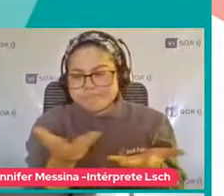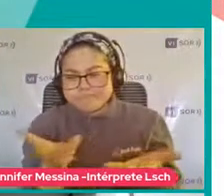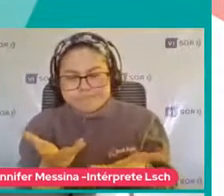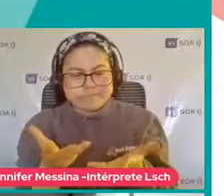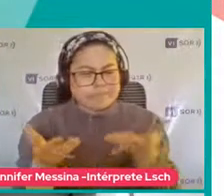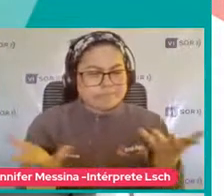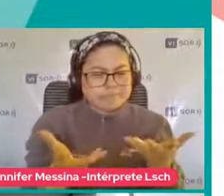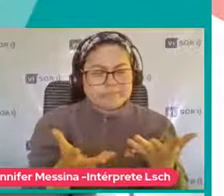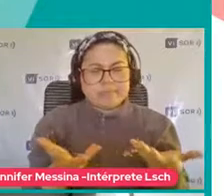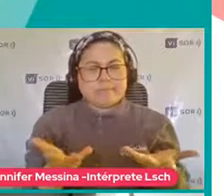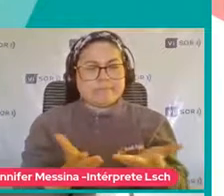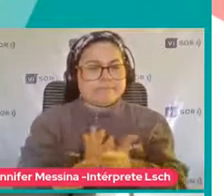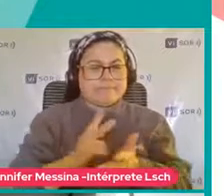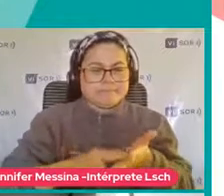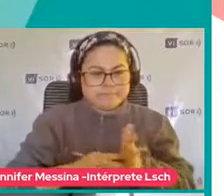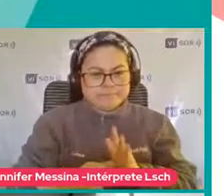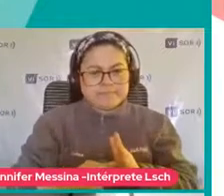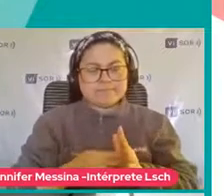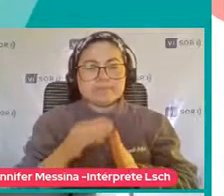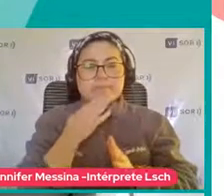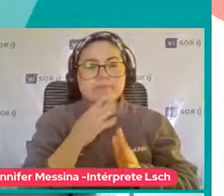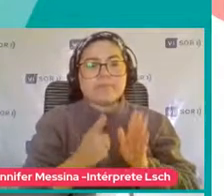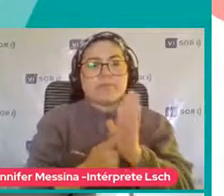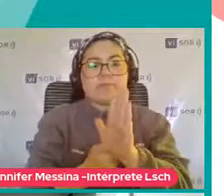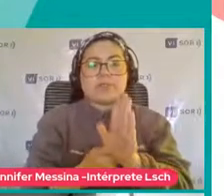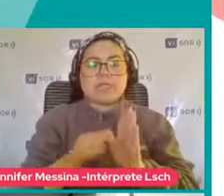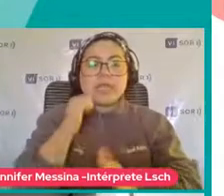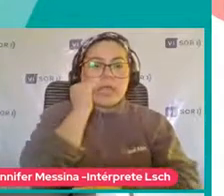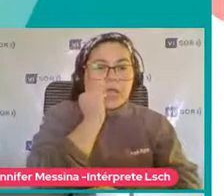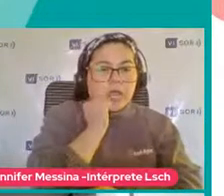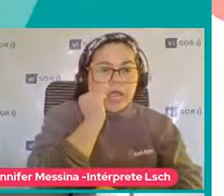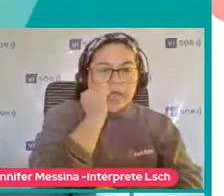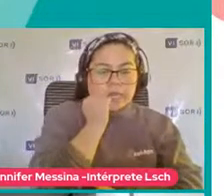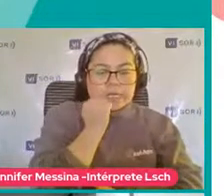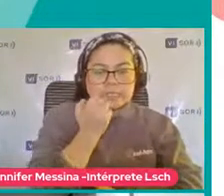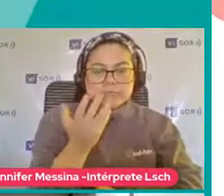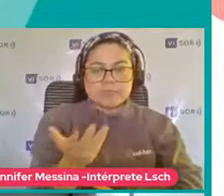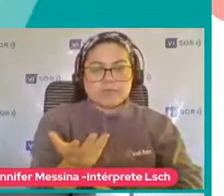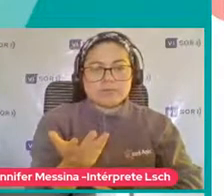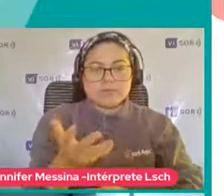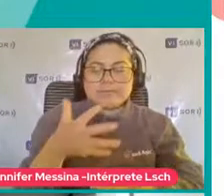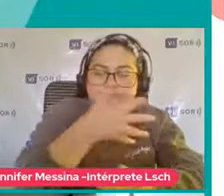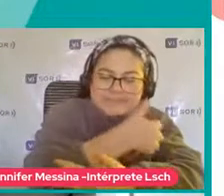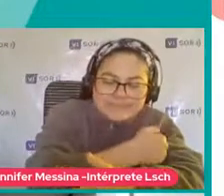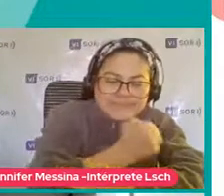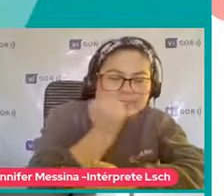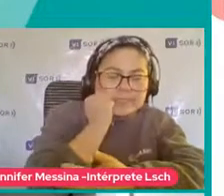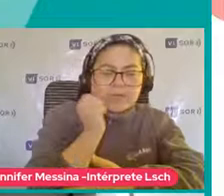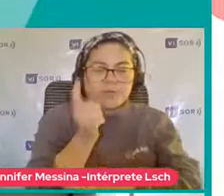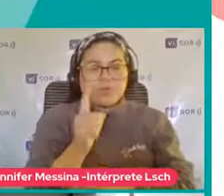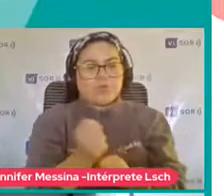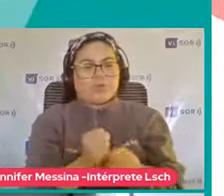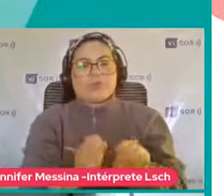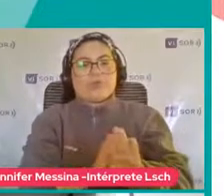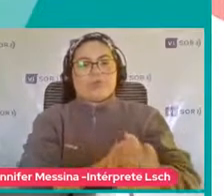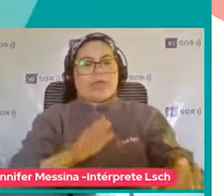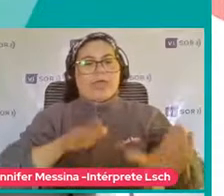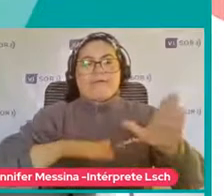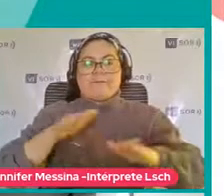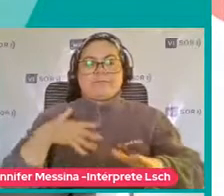Las muestras Afectivas Son a veces Poco inadecuadas Con ello Con alto Grado De agresividad